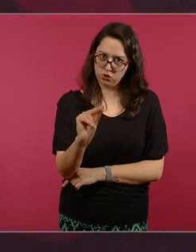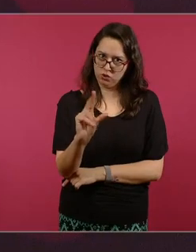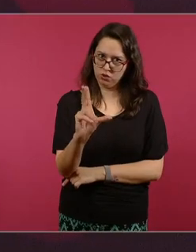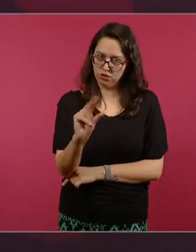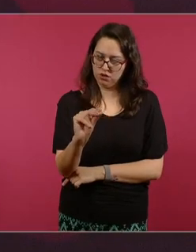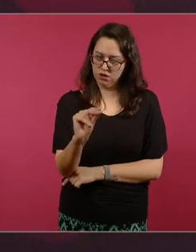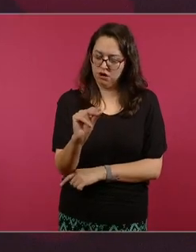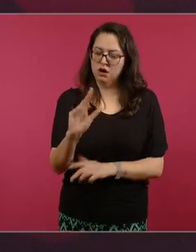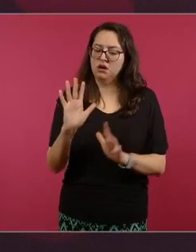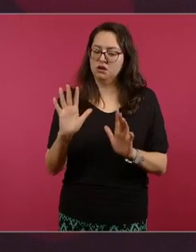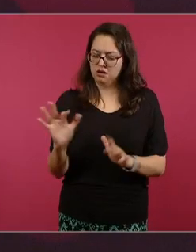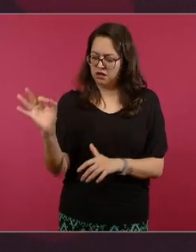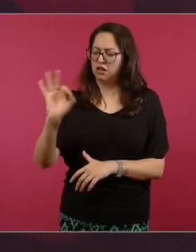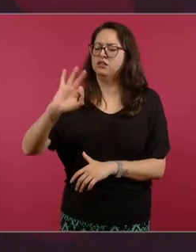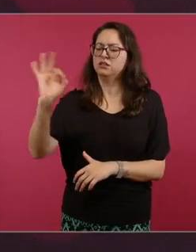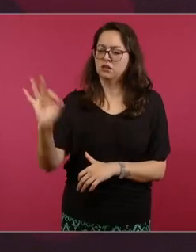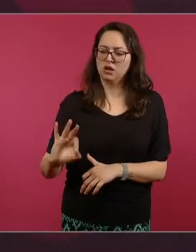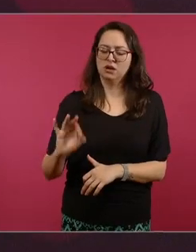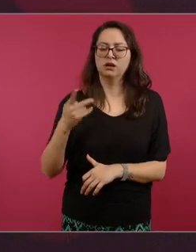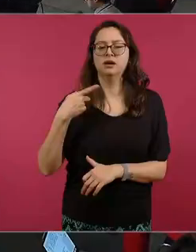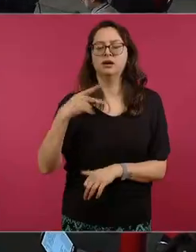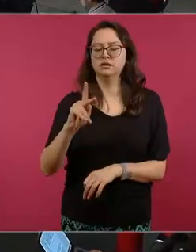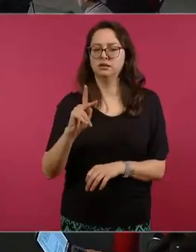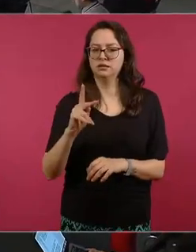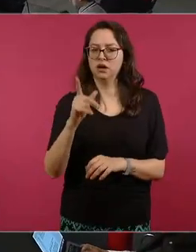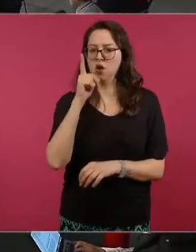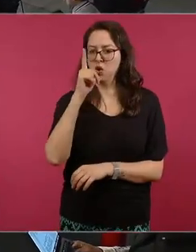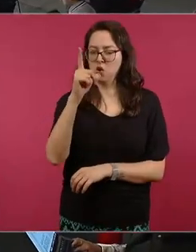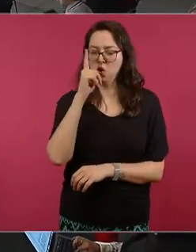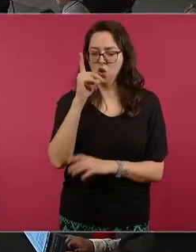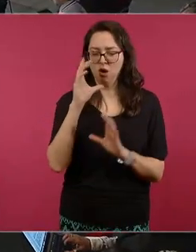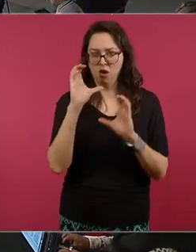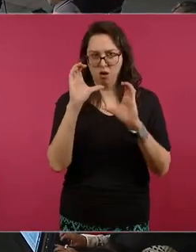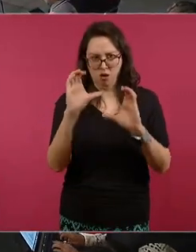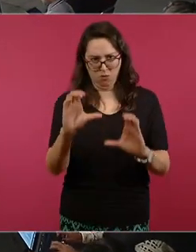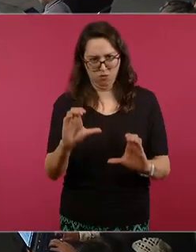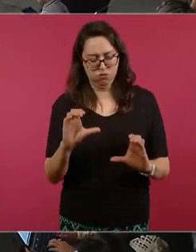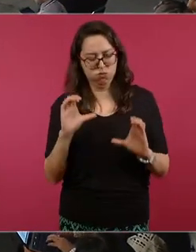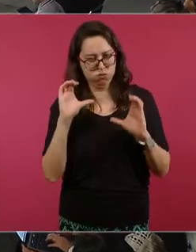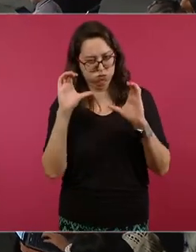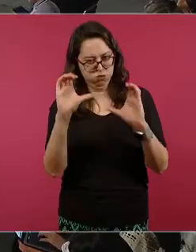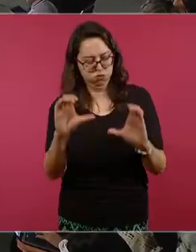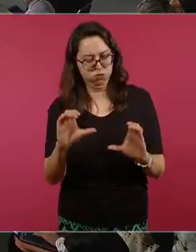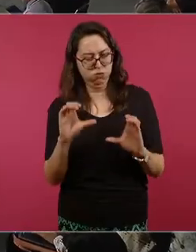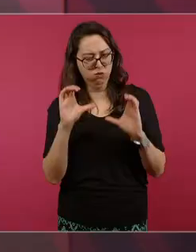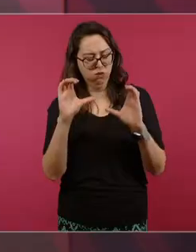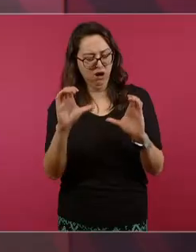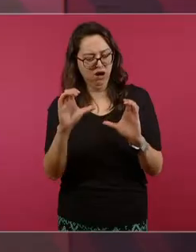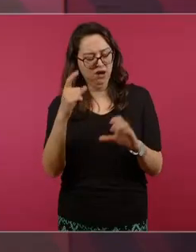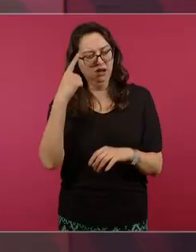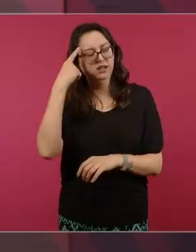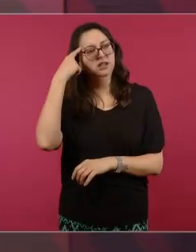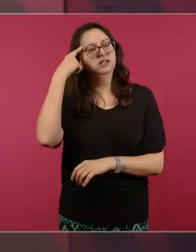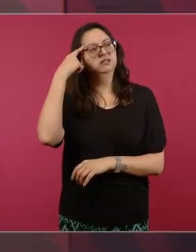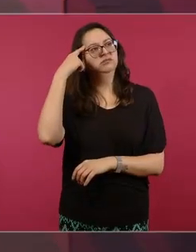mucho el consumo de la luz y que vayamos pensando en